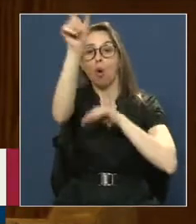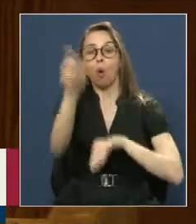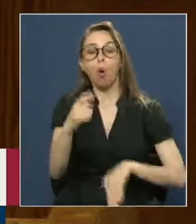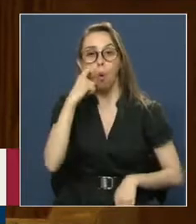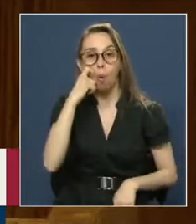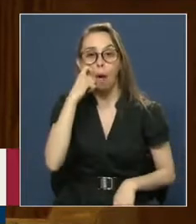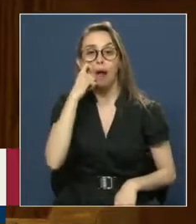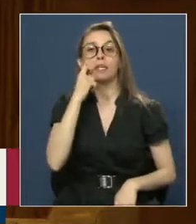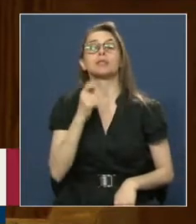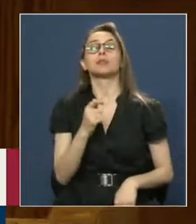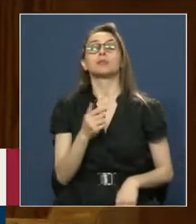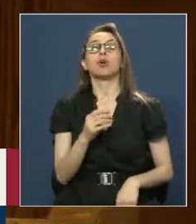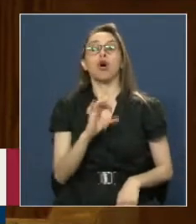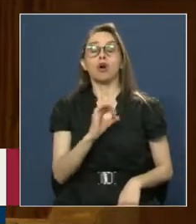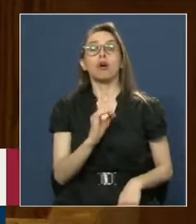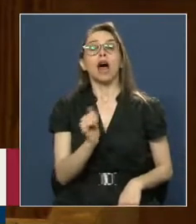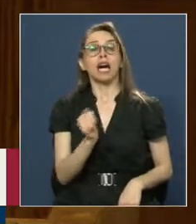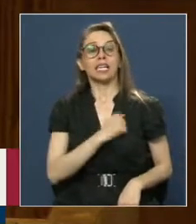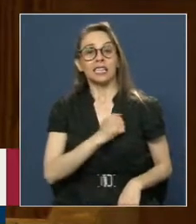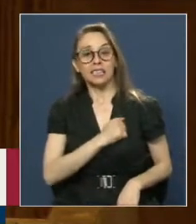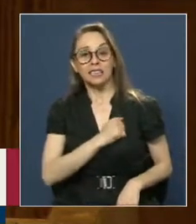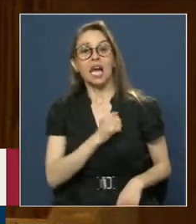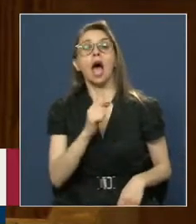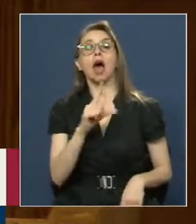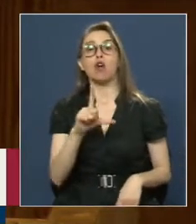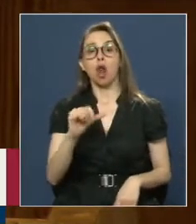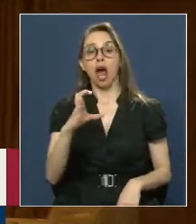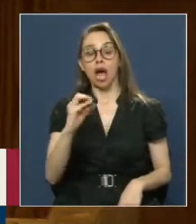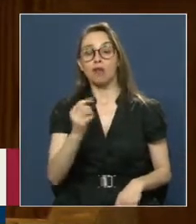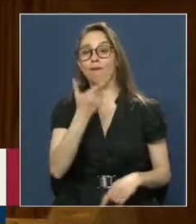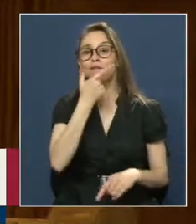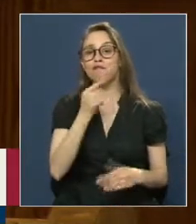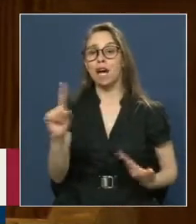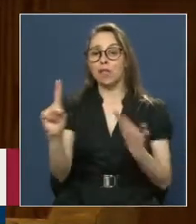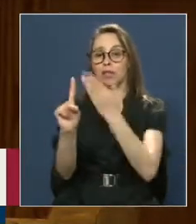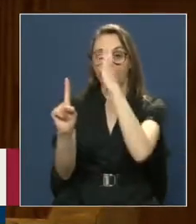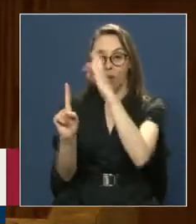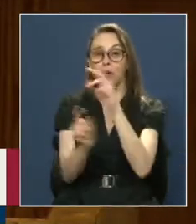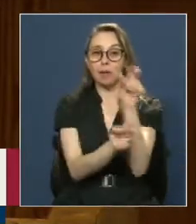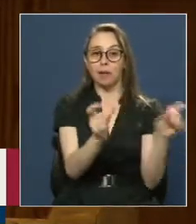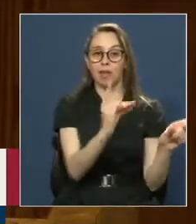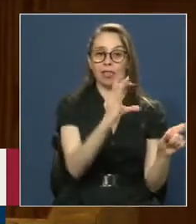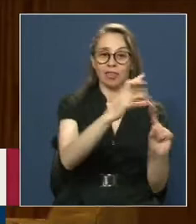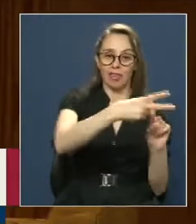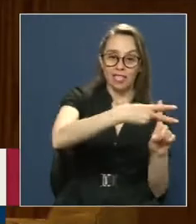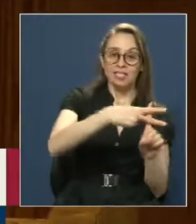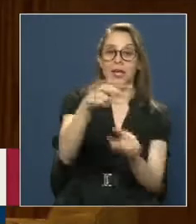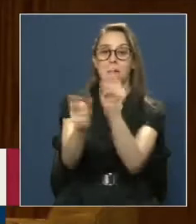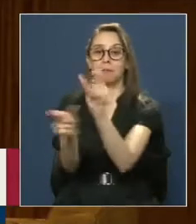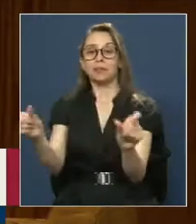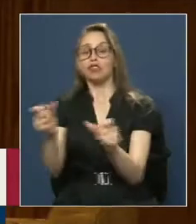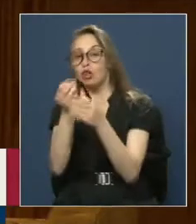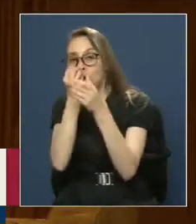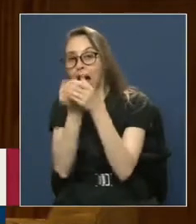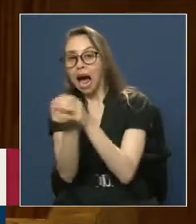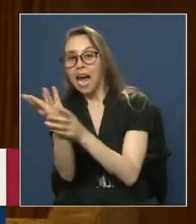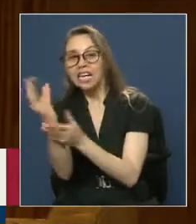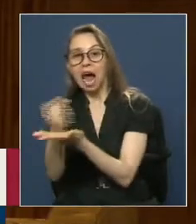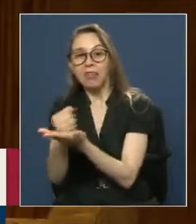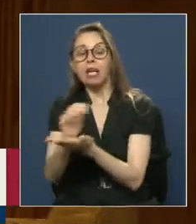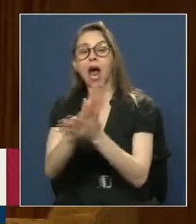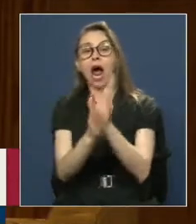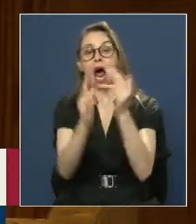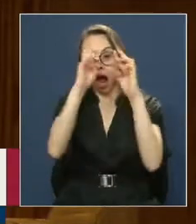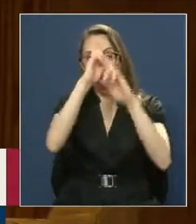Y el Cristiano Hacen muy Fácil Rendir Este homenaje A los Demócratas Cristianos A los Radicales Y a todos Los hombres Y